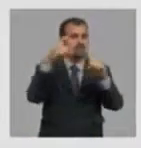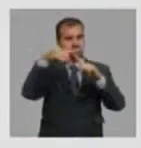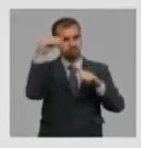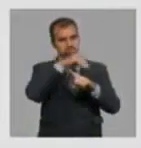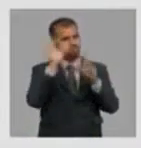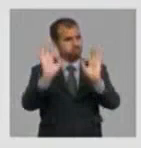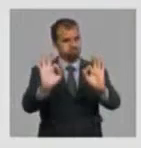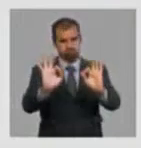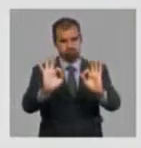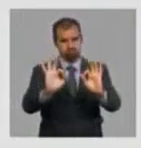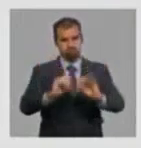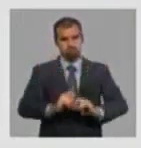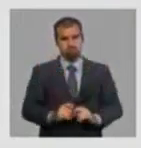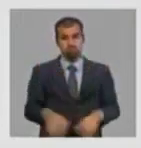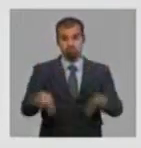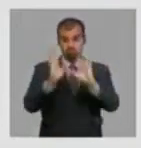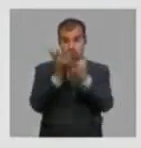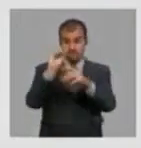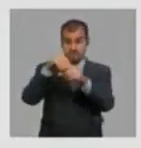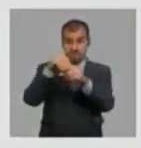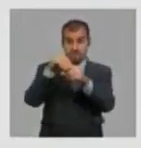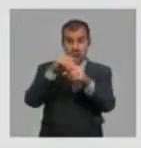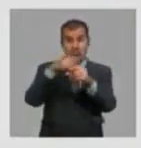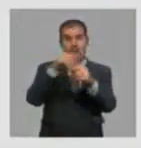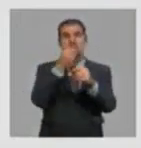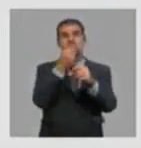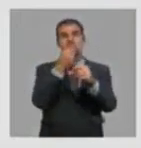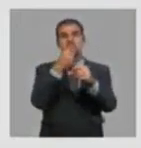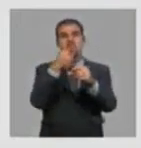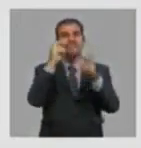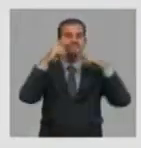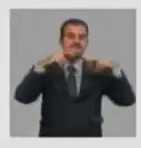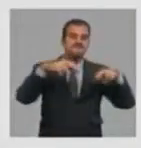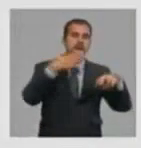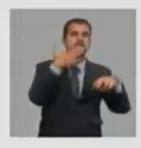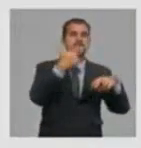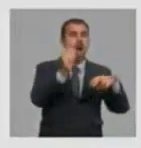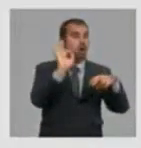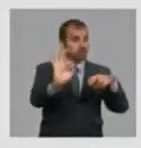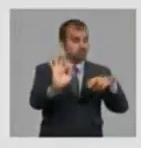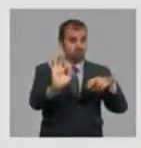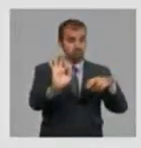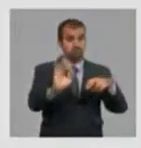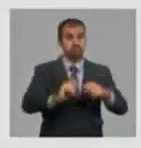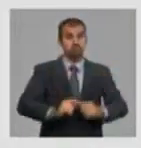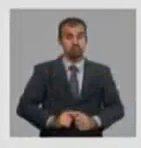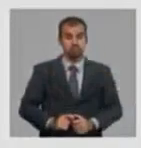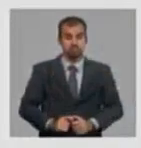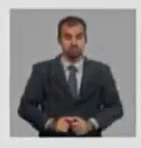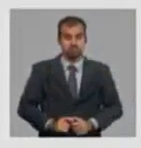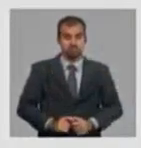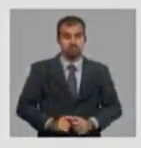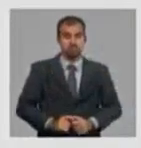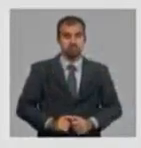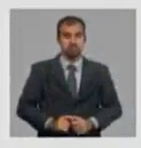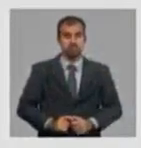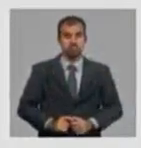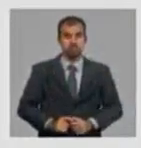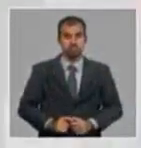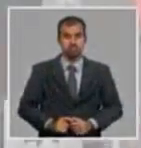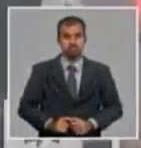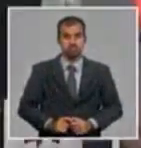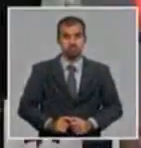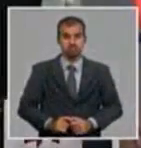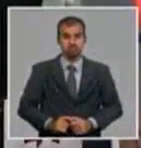utilidades los revierten en la capitalización del conocimiento. Esa es otra de características que los diferencia de una empresa tradicional.